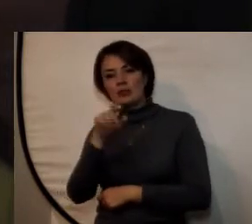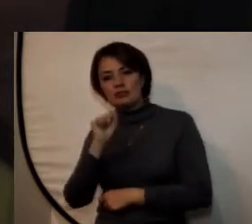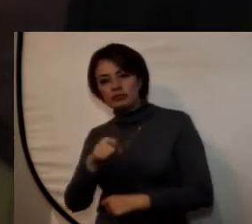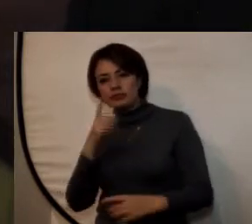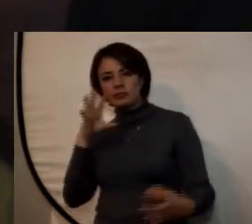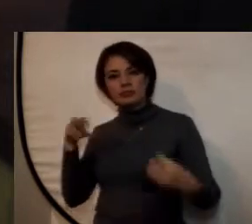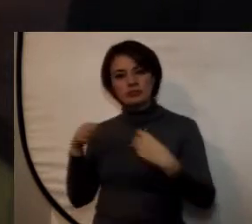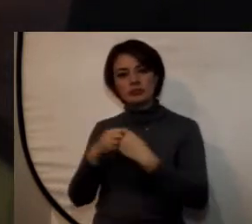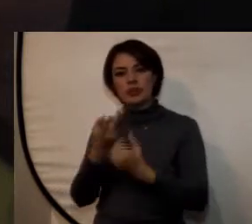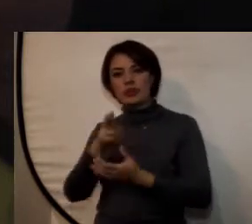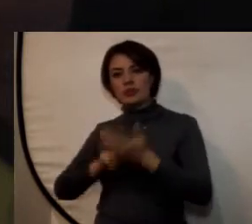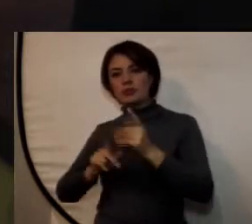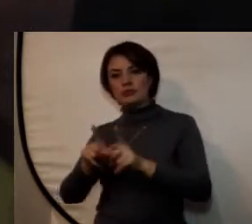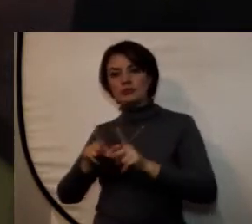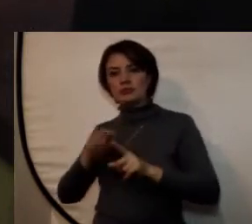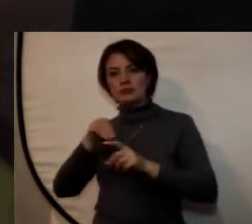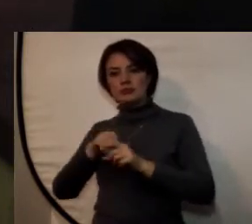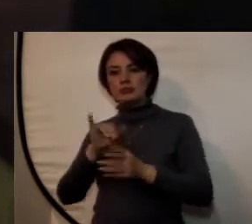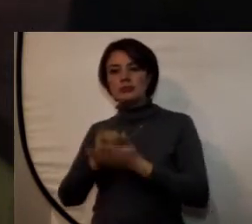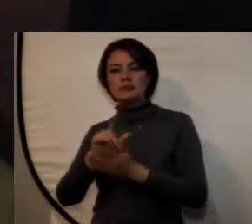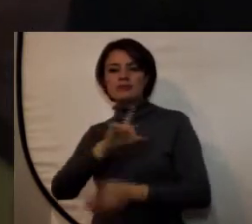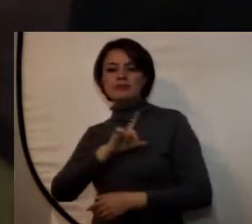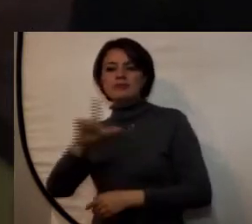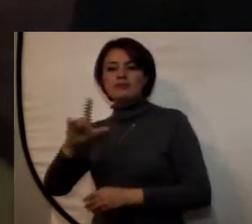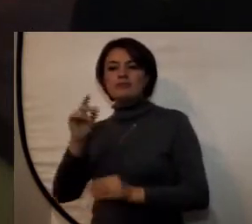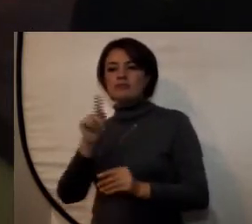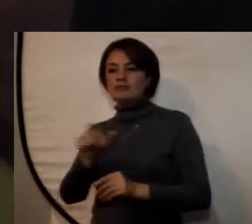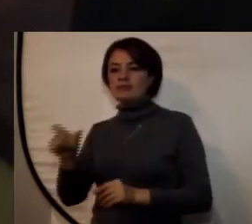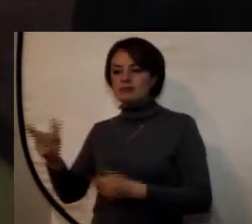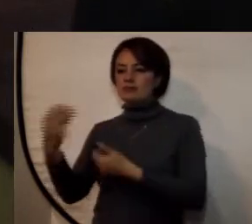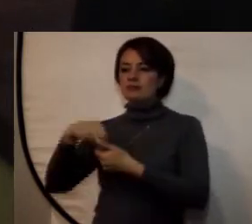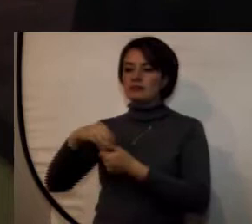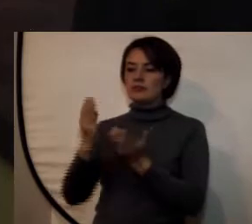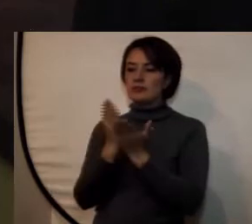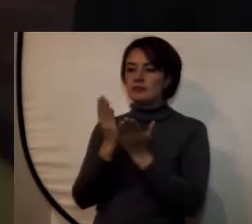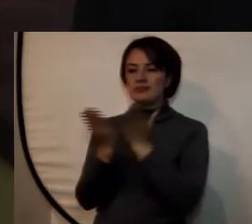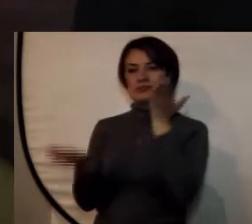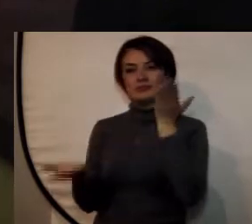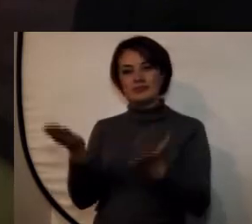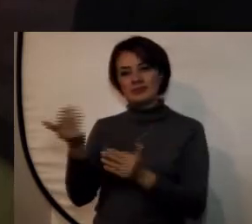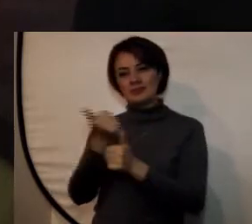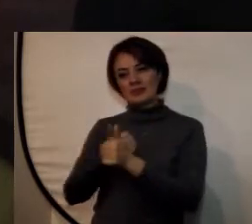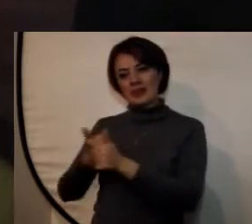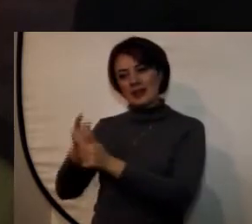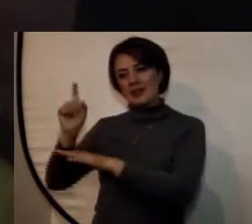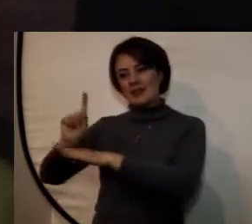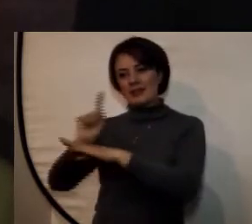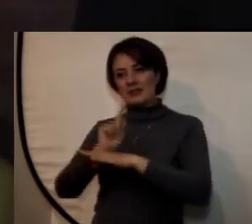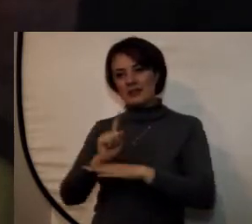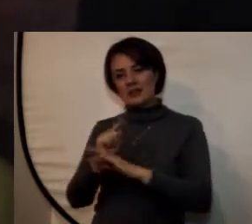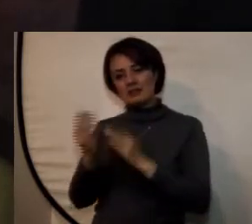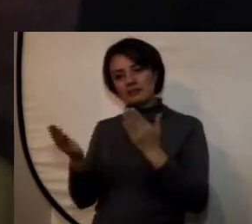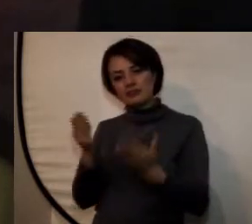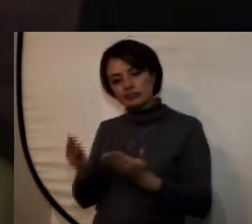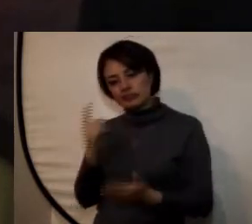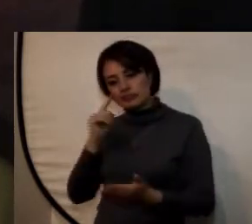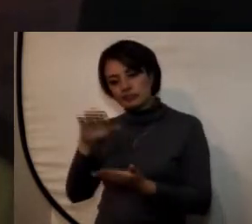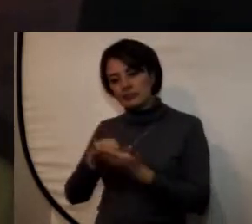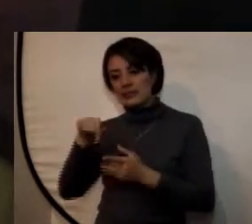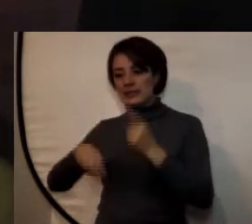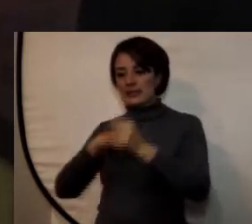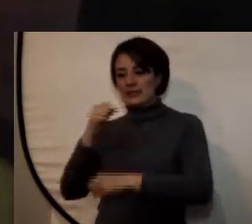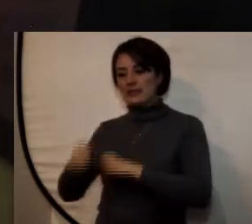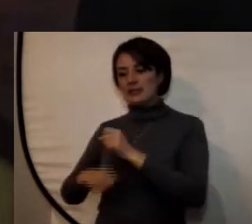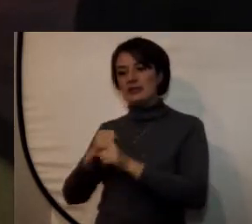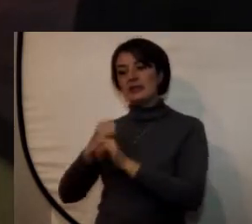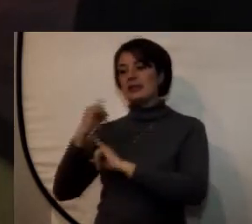doble titulación en el liderazgo de los estudios comparados que han realizado cada una de las facultades este año al ser el año de